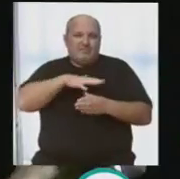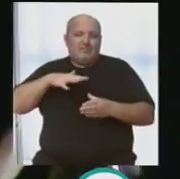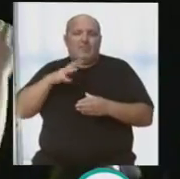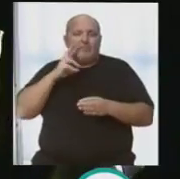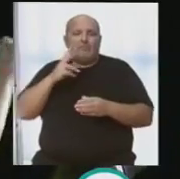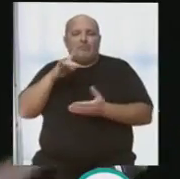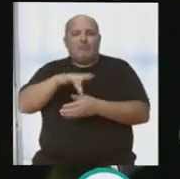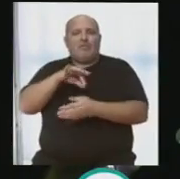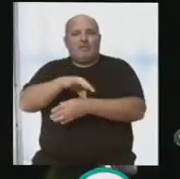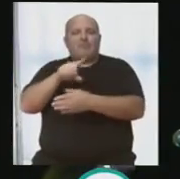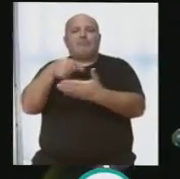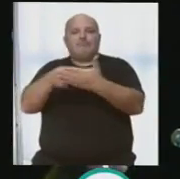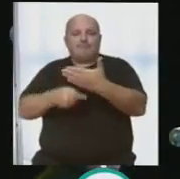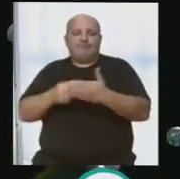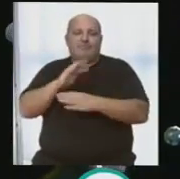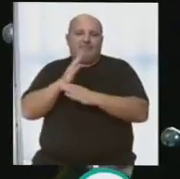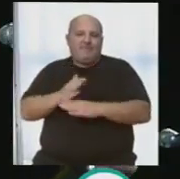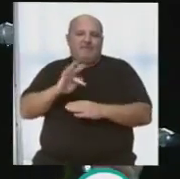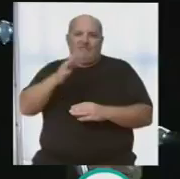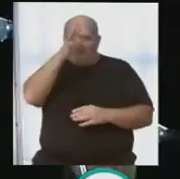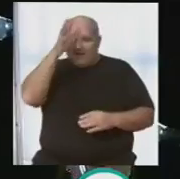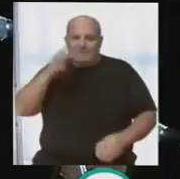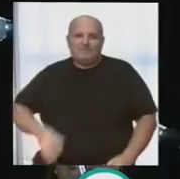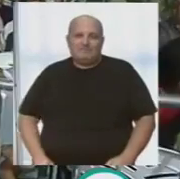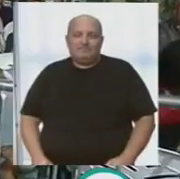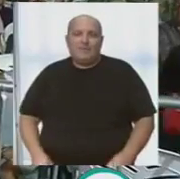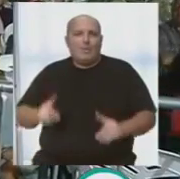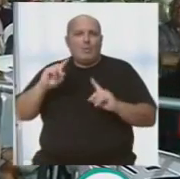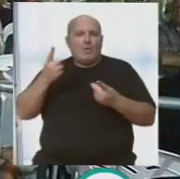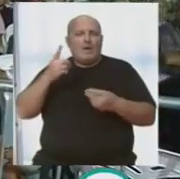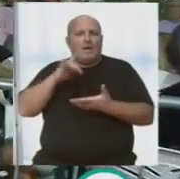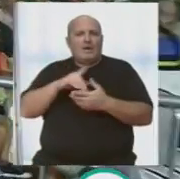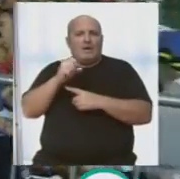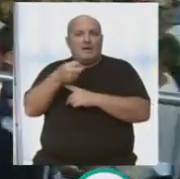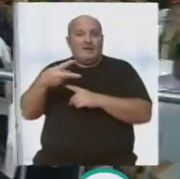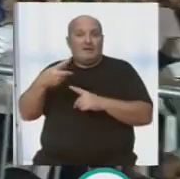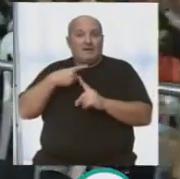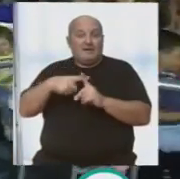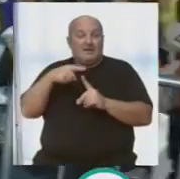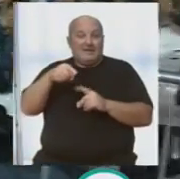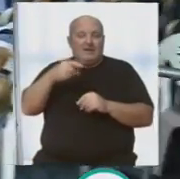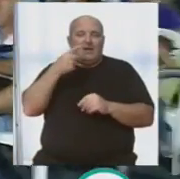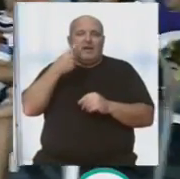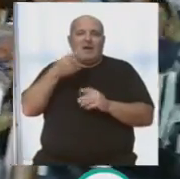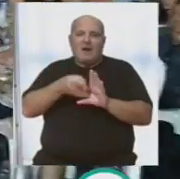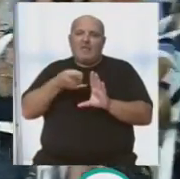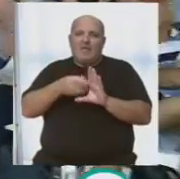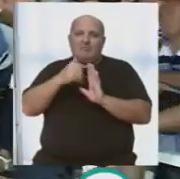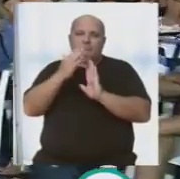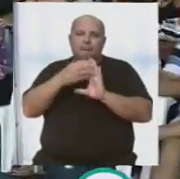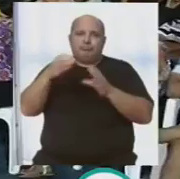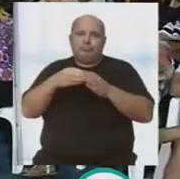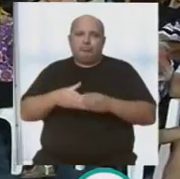espacio en la agenda de citas imprescindibles del verano. Una de las claves del éxito de este festival, la calidad del cártel